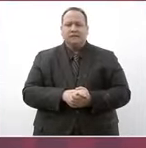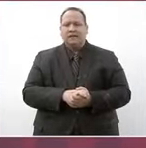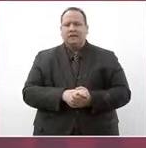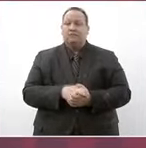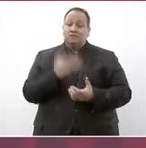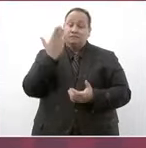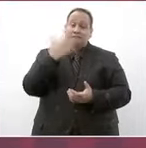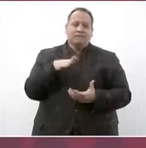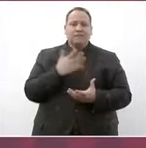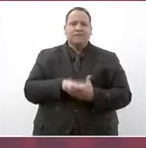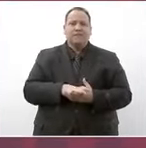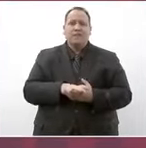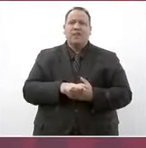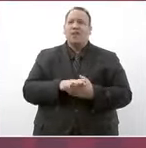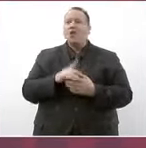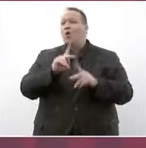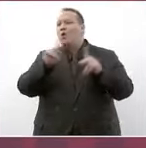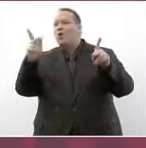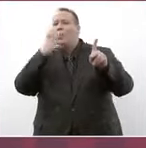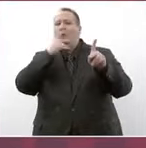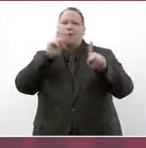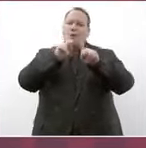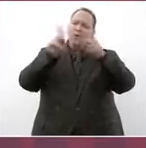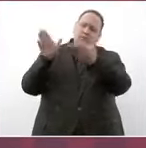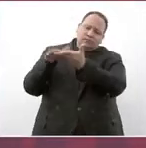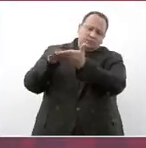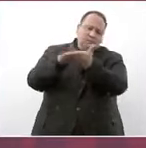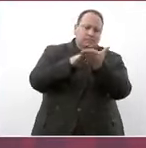felicidades a todas a todos